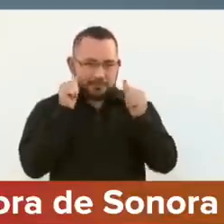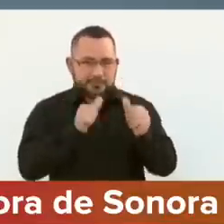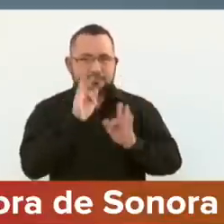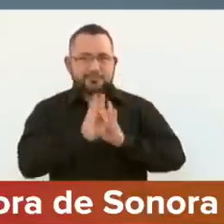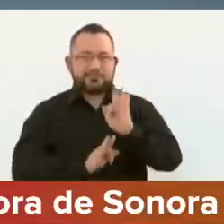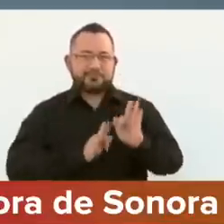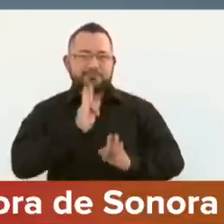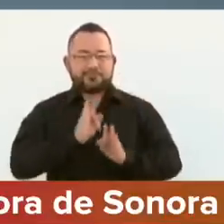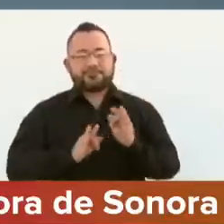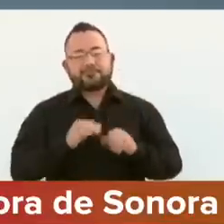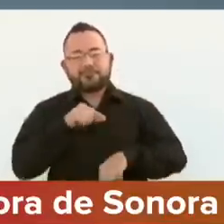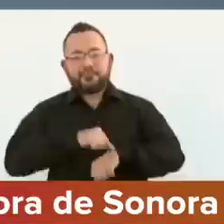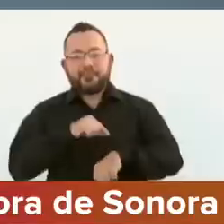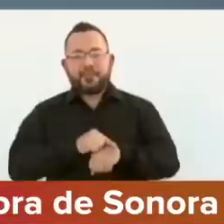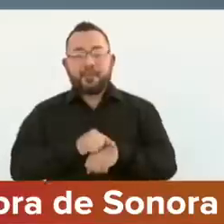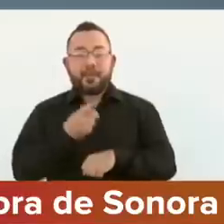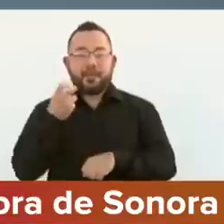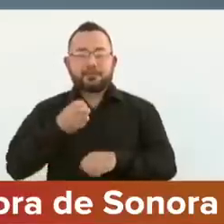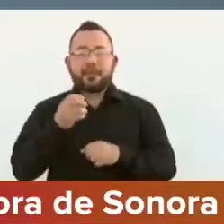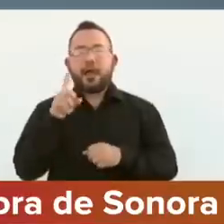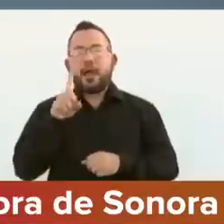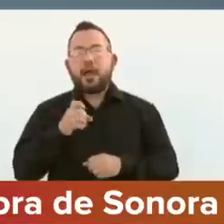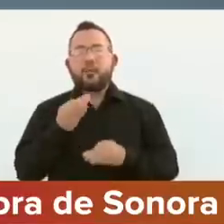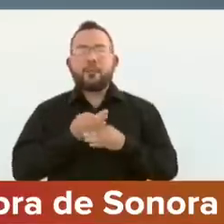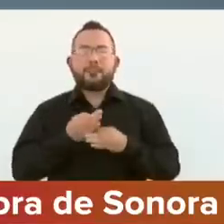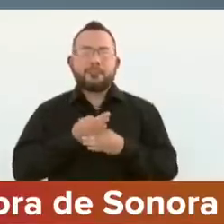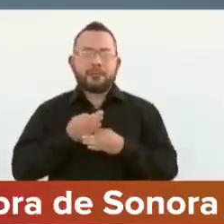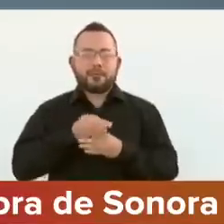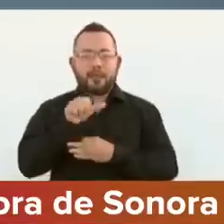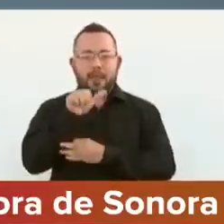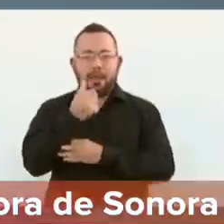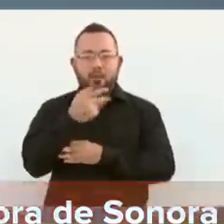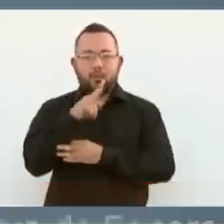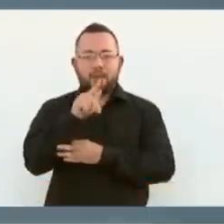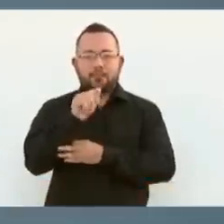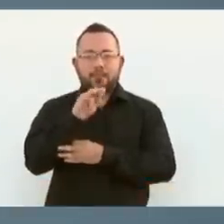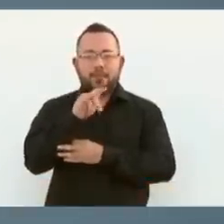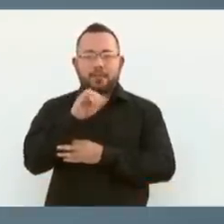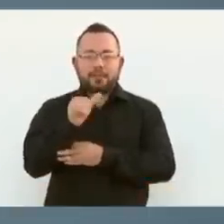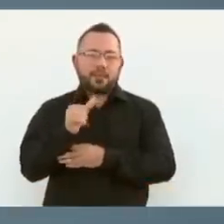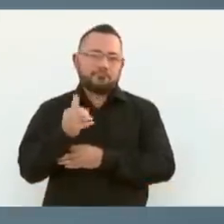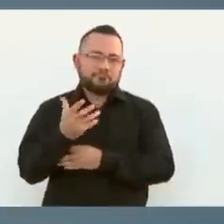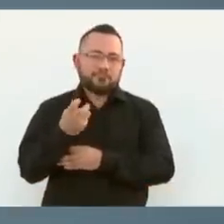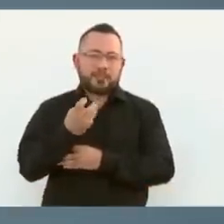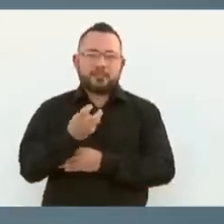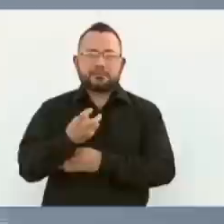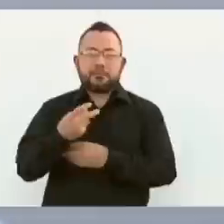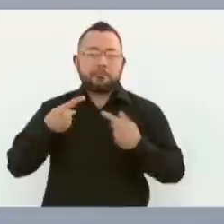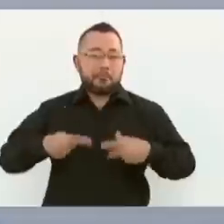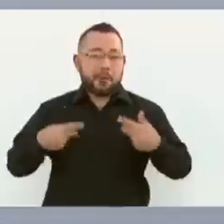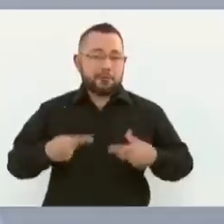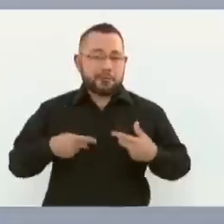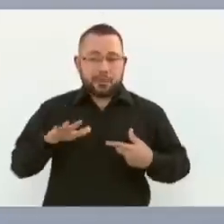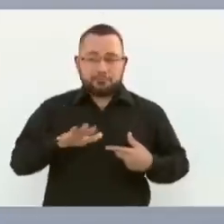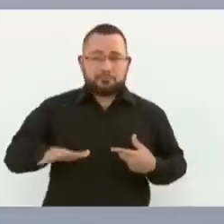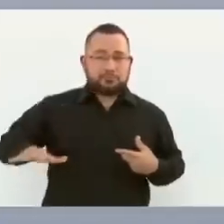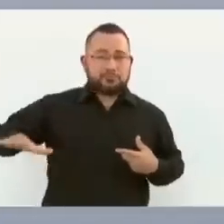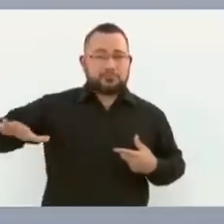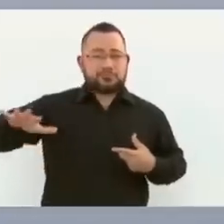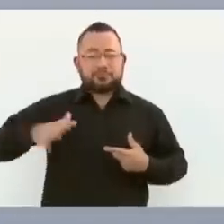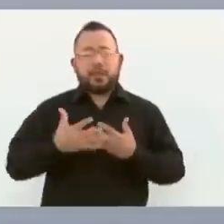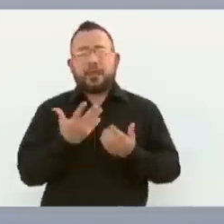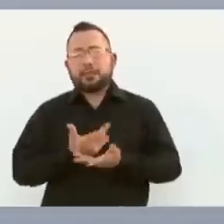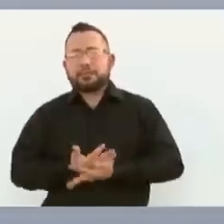Aguapriete esperó esta unidad. Son casi 100 mil personas que se van a ver beneficiadas, 100 mil